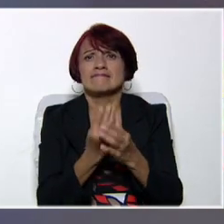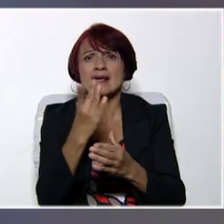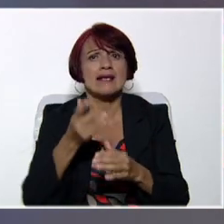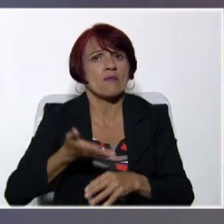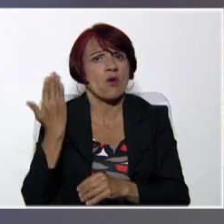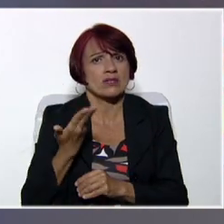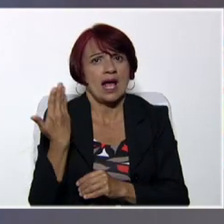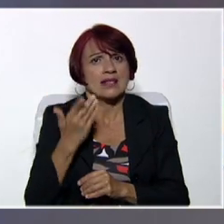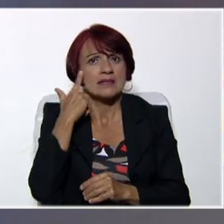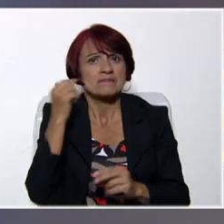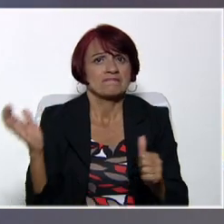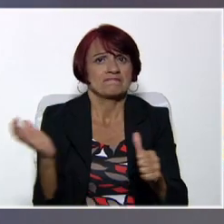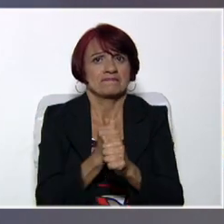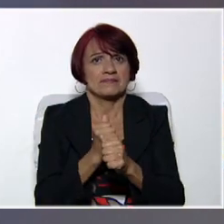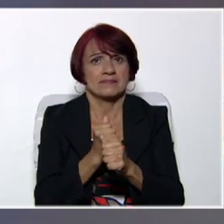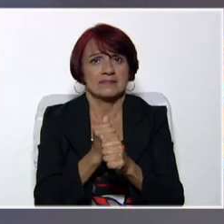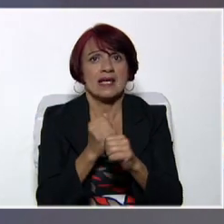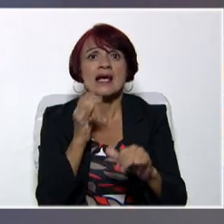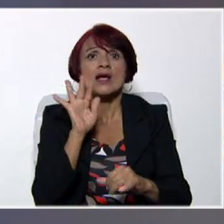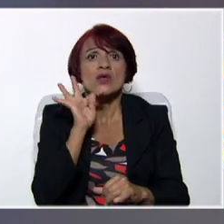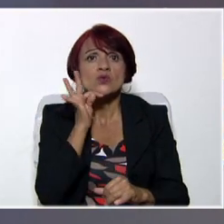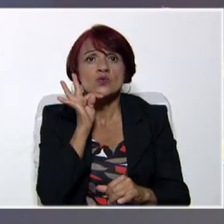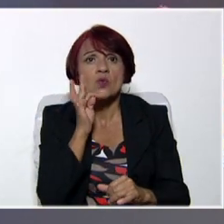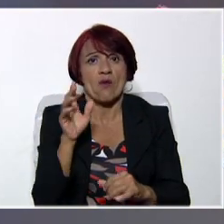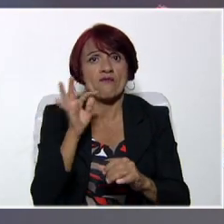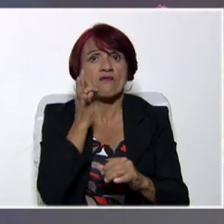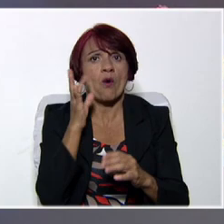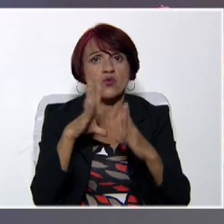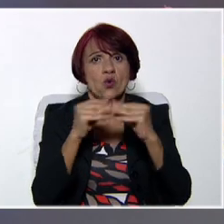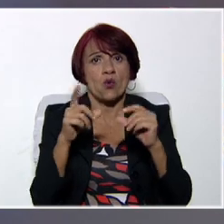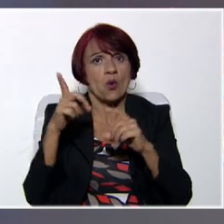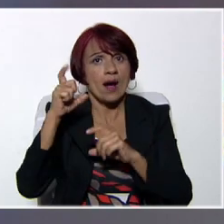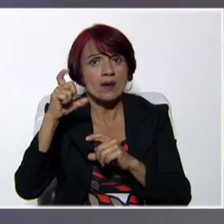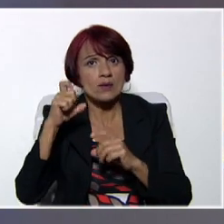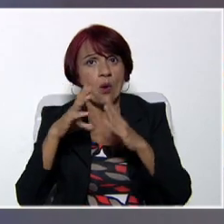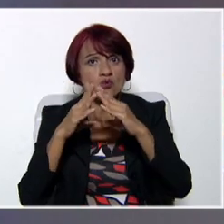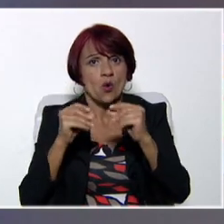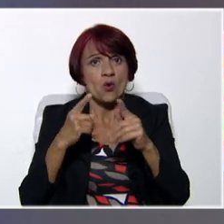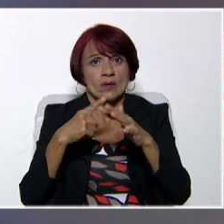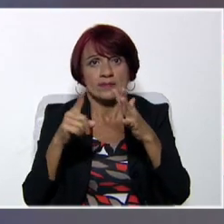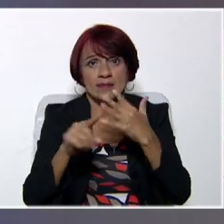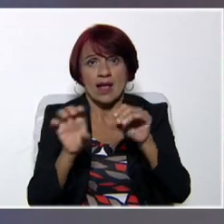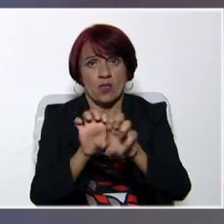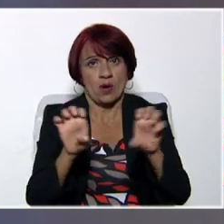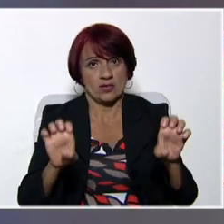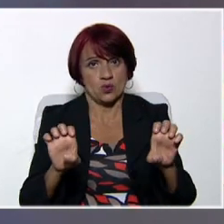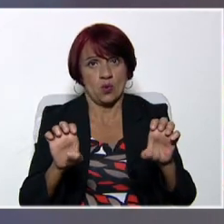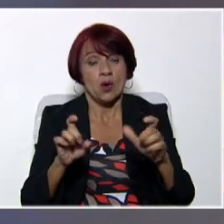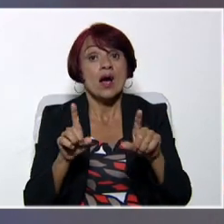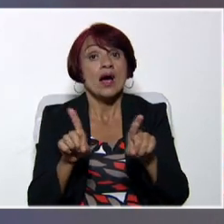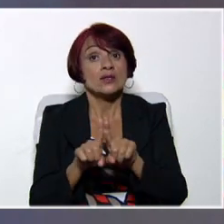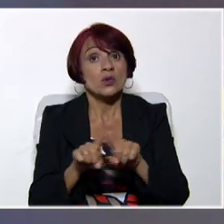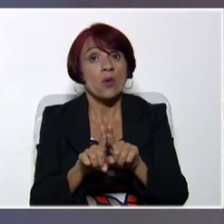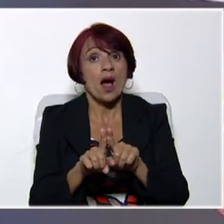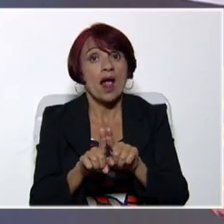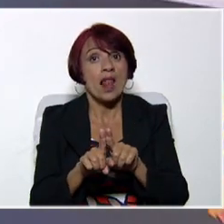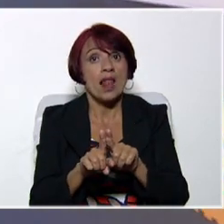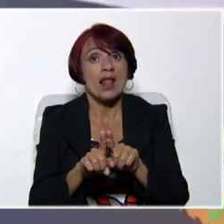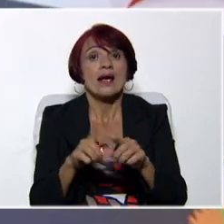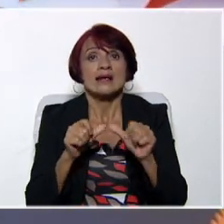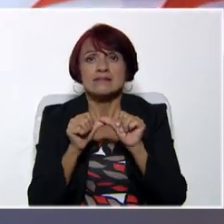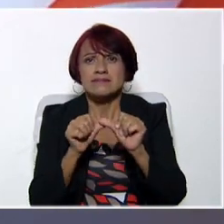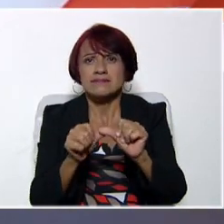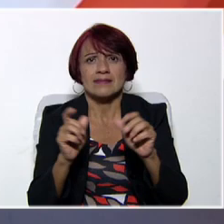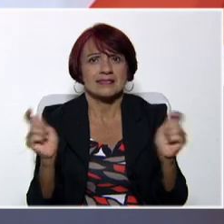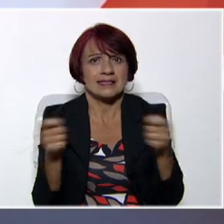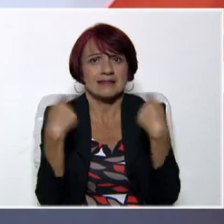confiable la consigues en Twitter, Instagram y Facebook como arroba MPP Educación. Pero también queremos seguir